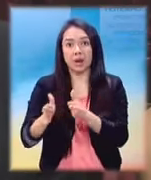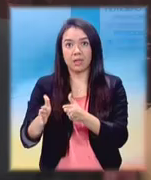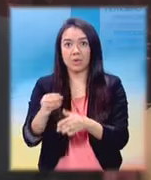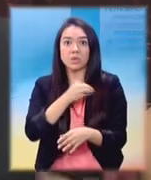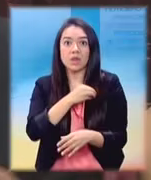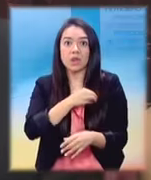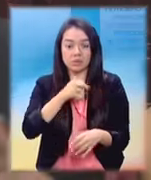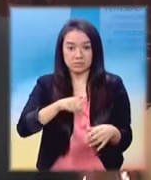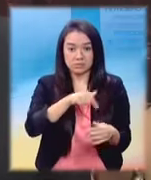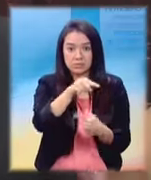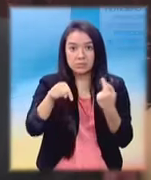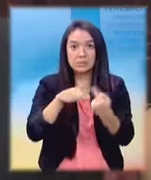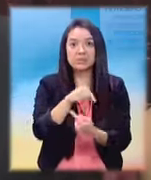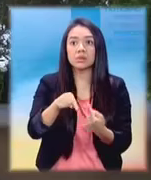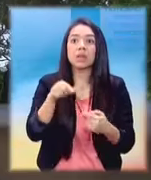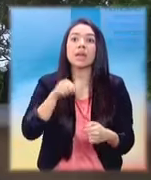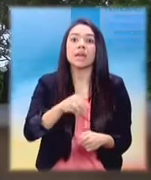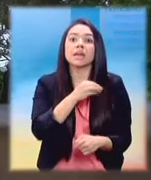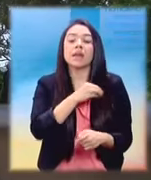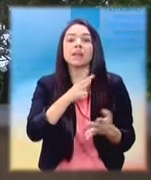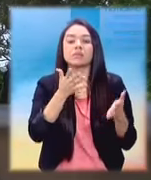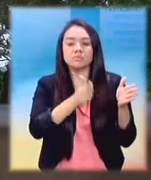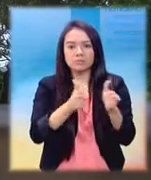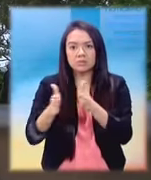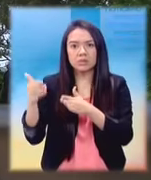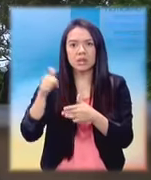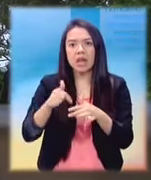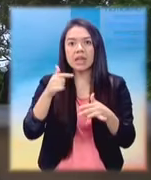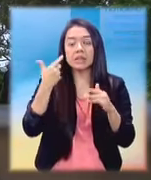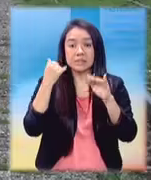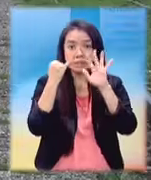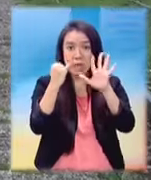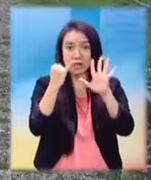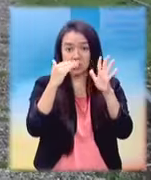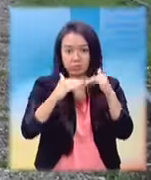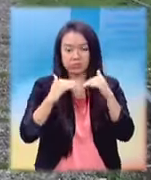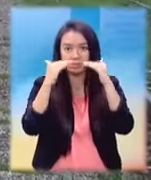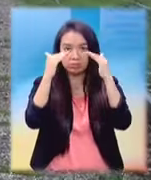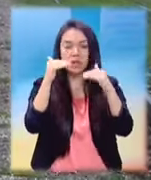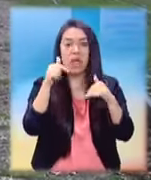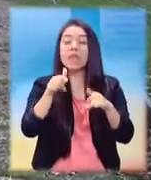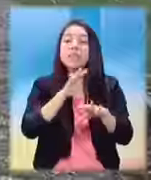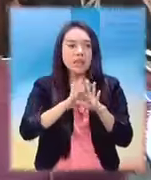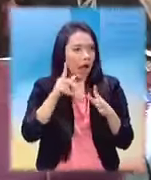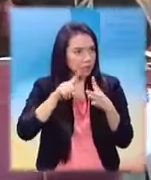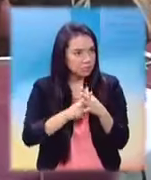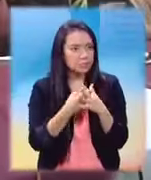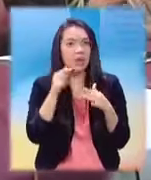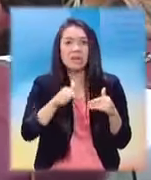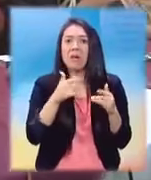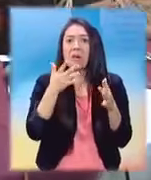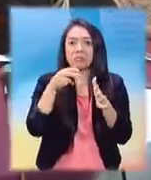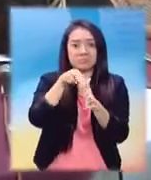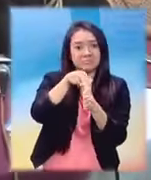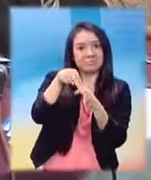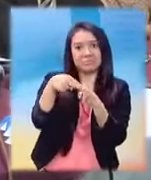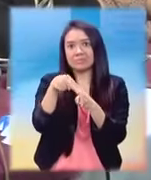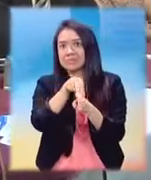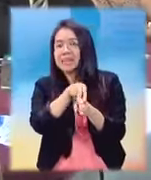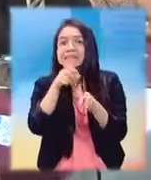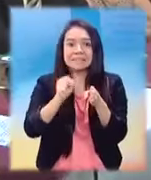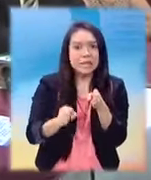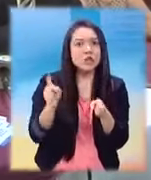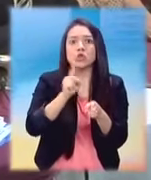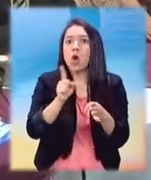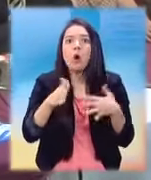a prácticamente a pasar en un quinto, cuarto, sexto plano. Aunque se está en un imbo, las organizaciones han mantenido el